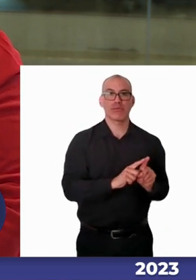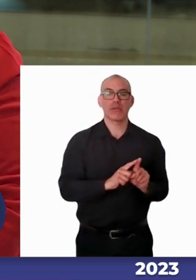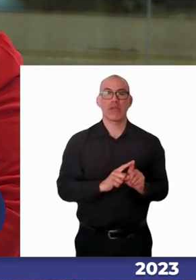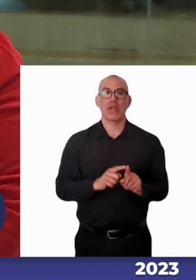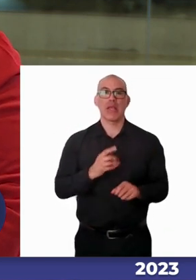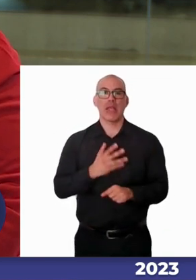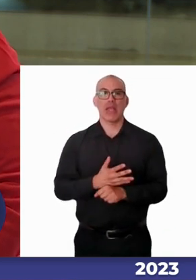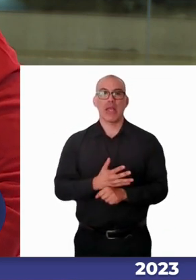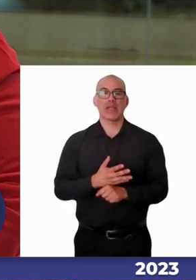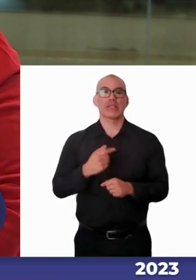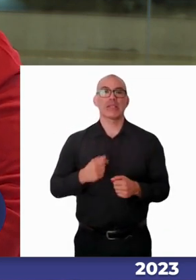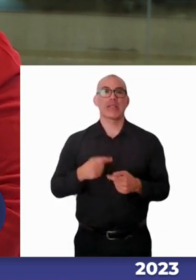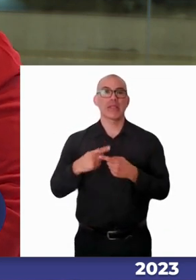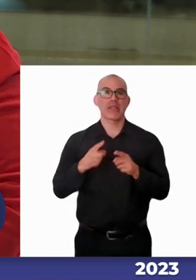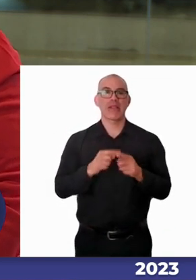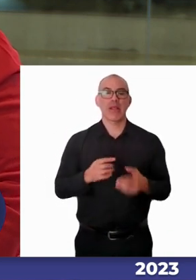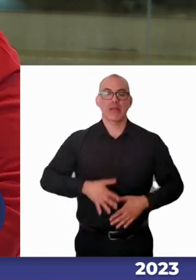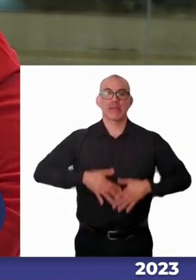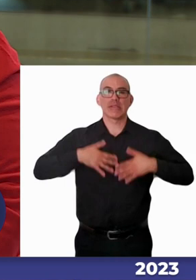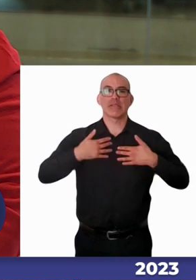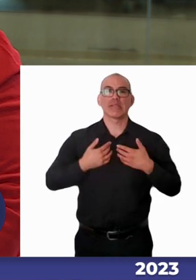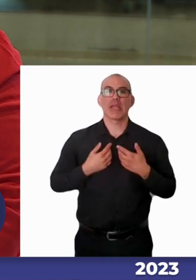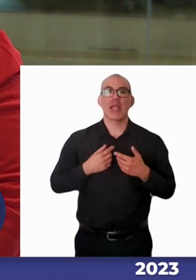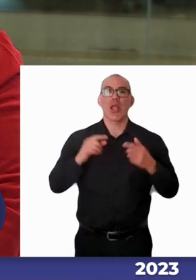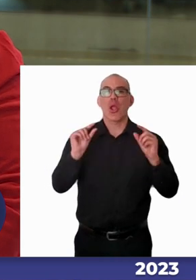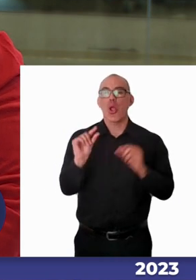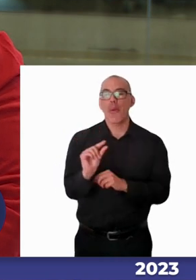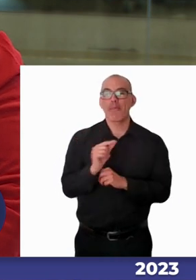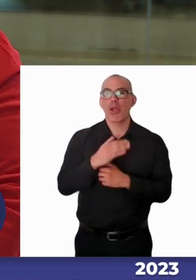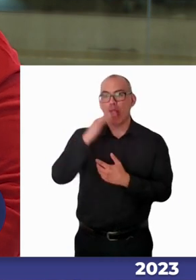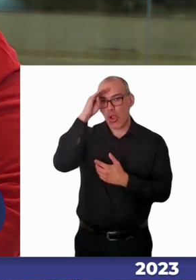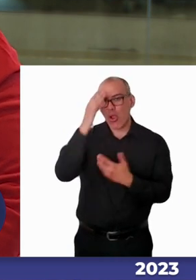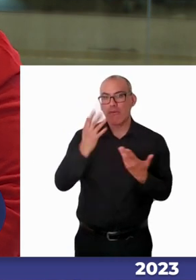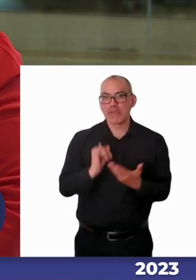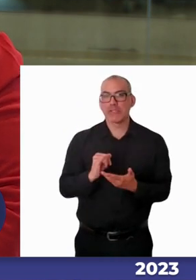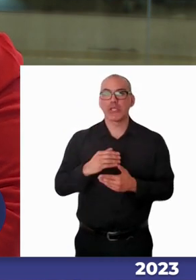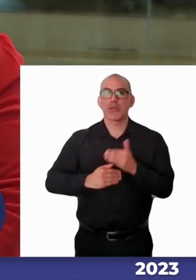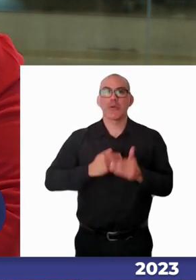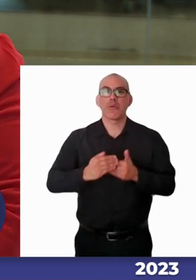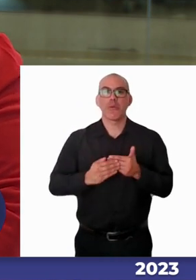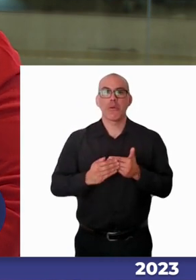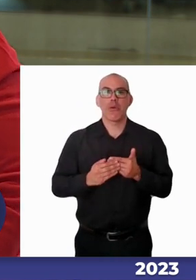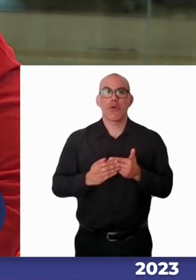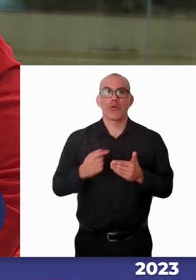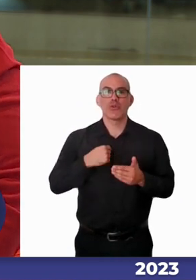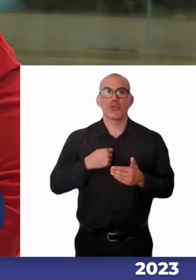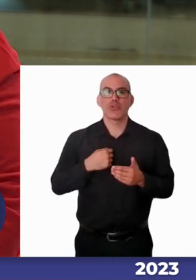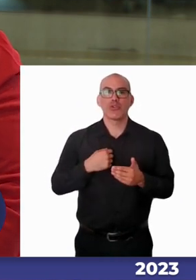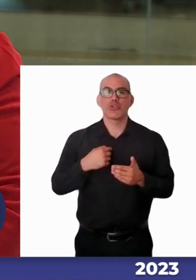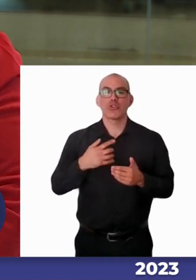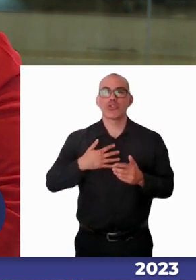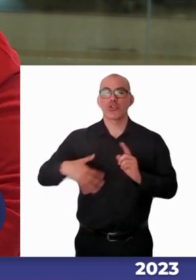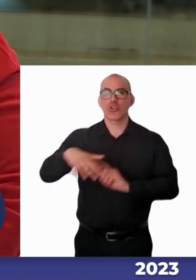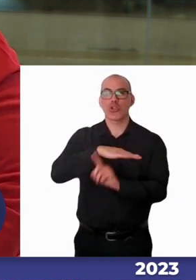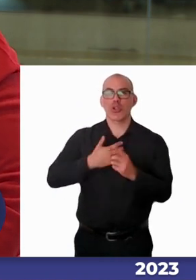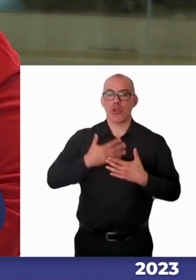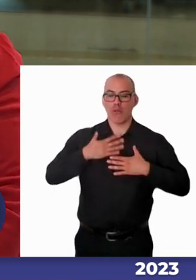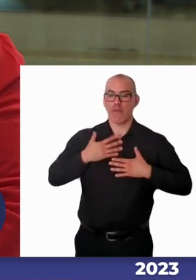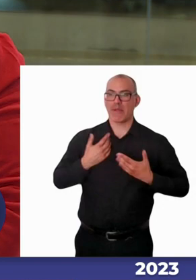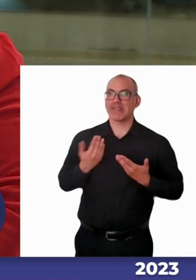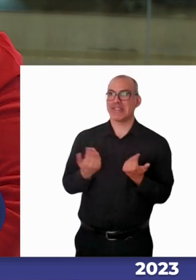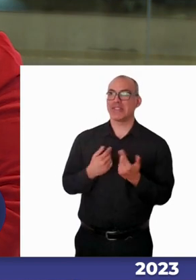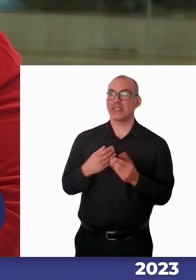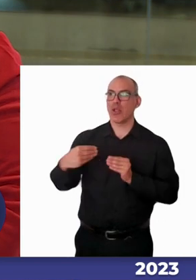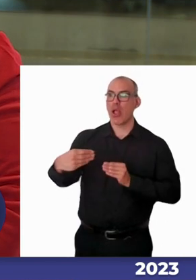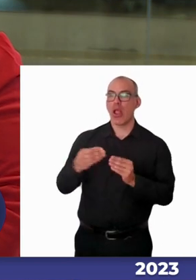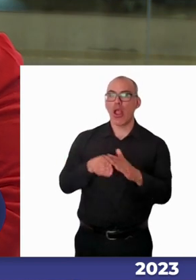personas se sienten con un poco más de confianza de poder decir, oye, tengo esta situación, necesito ajustes porque mi forma